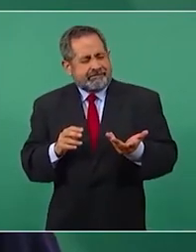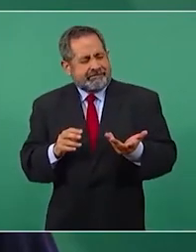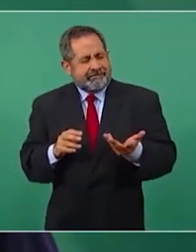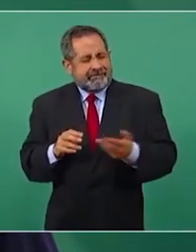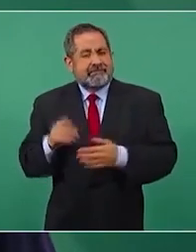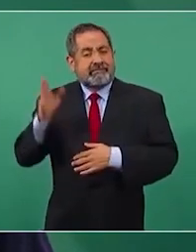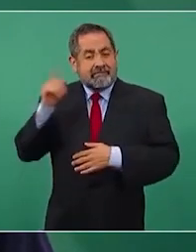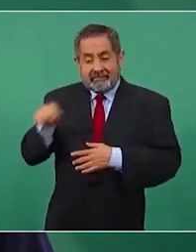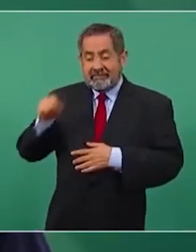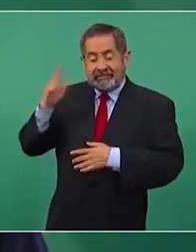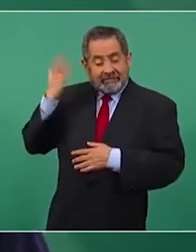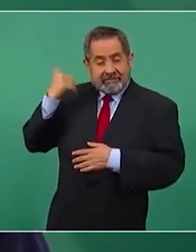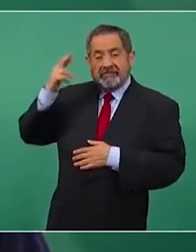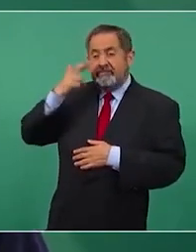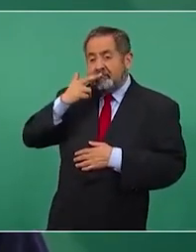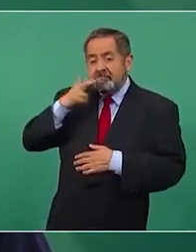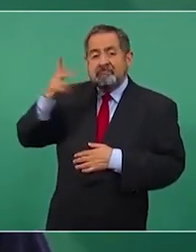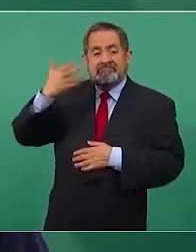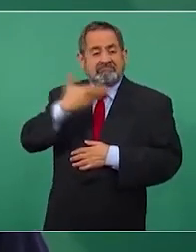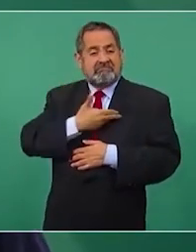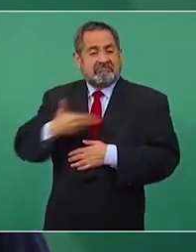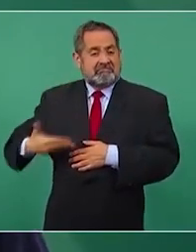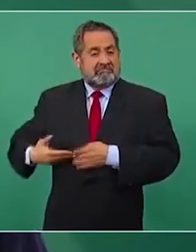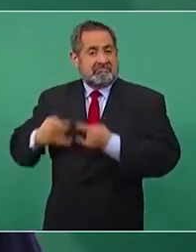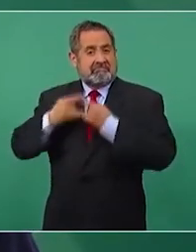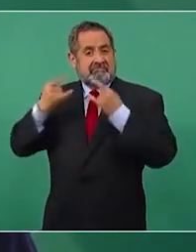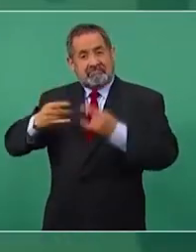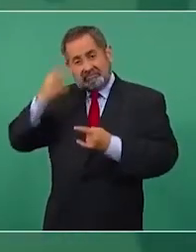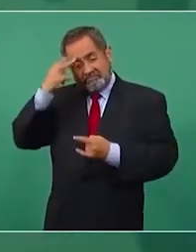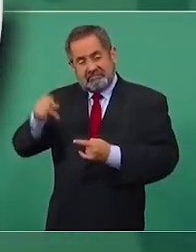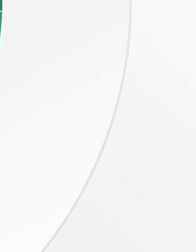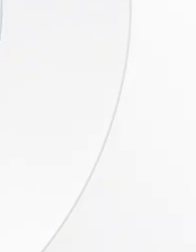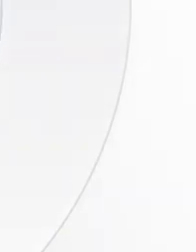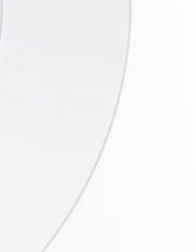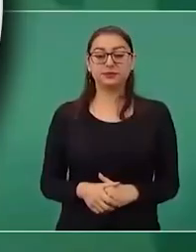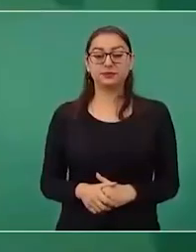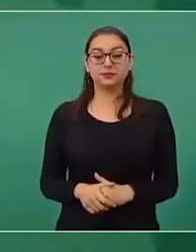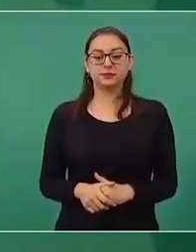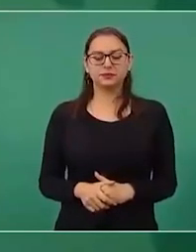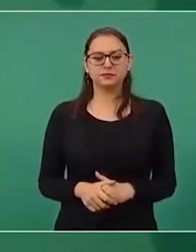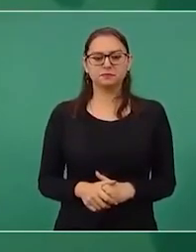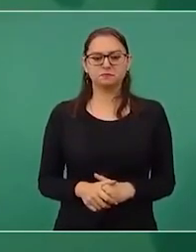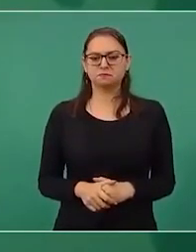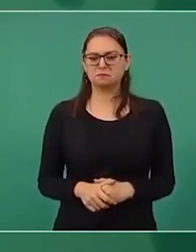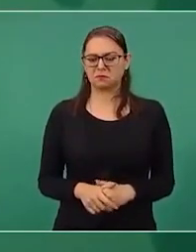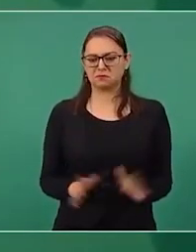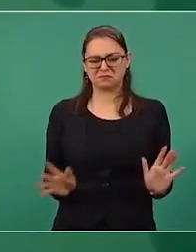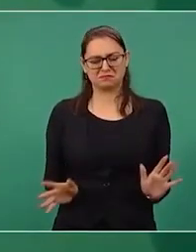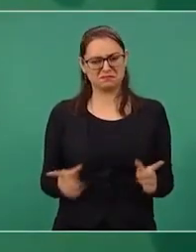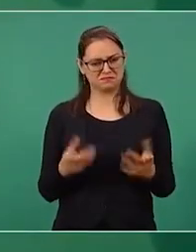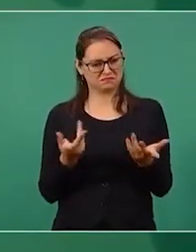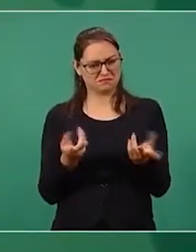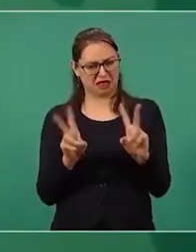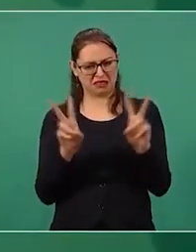El mejor presidente que ha habido en la historia de nuestro país. Yo creo que es bueno el diálogo,